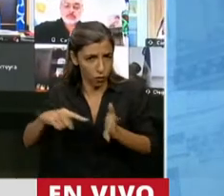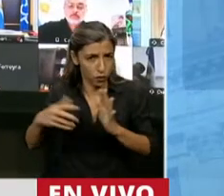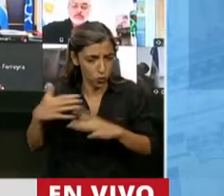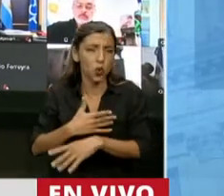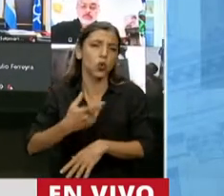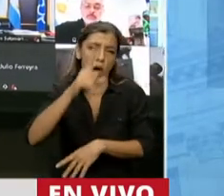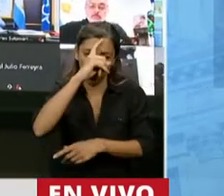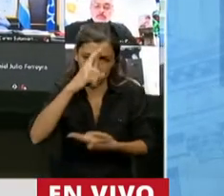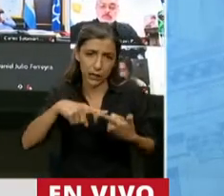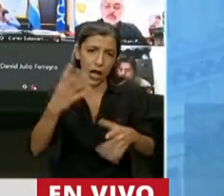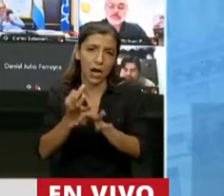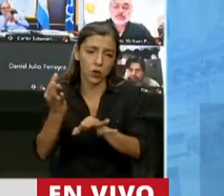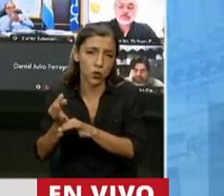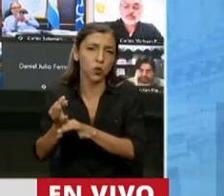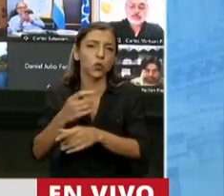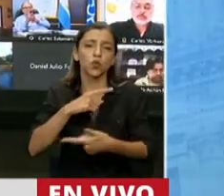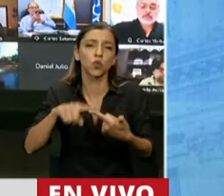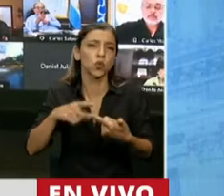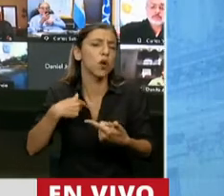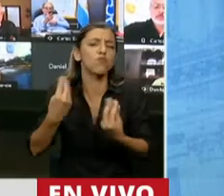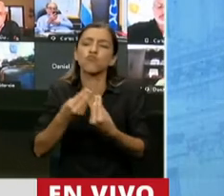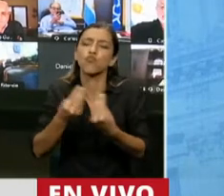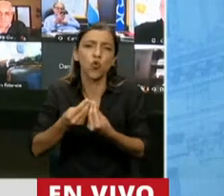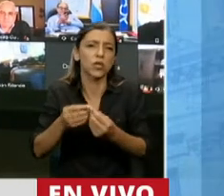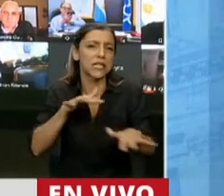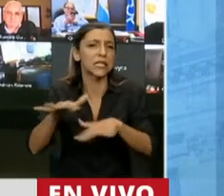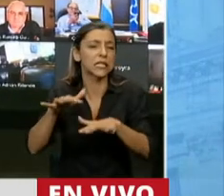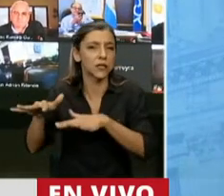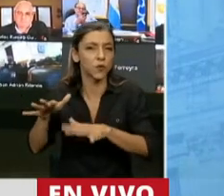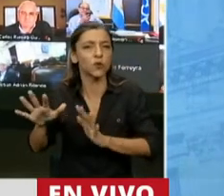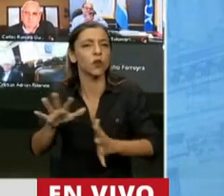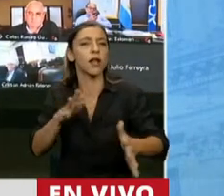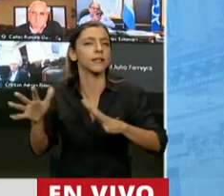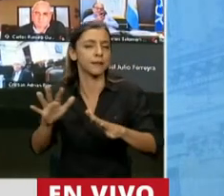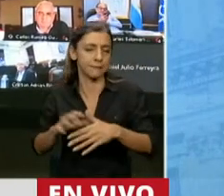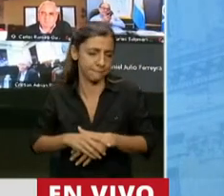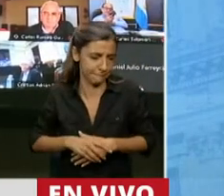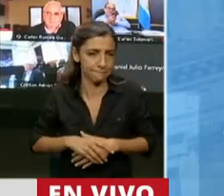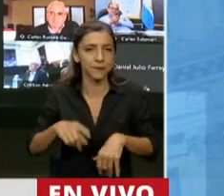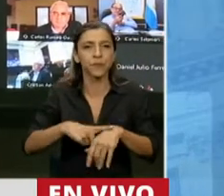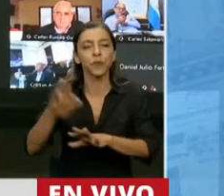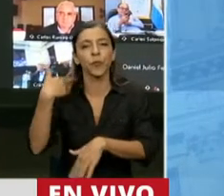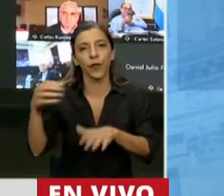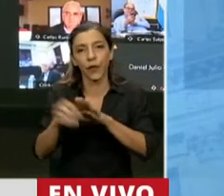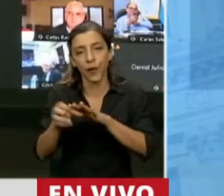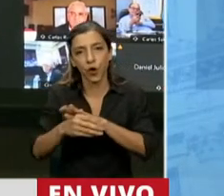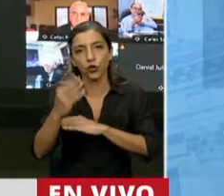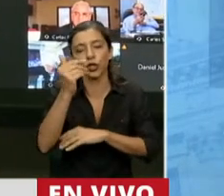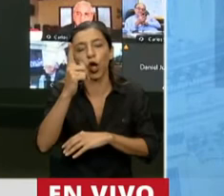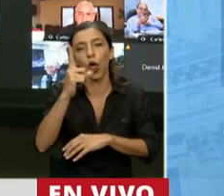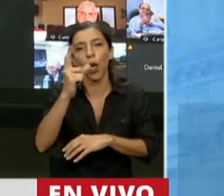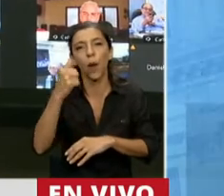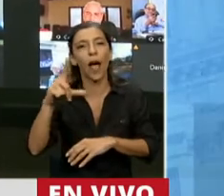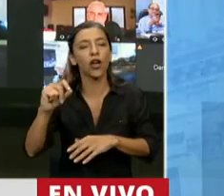escuelas. Hubo muchos momentos de los depósitos del Banco Ciudad.